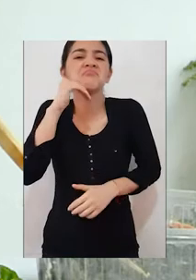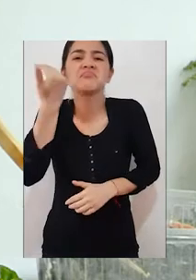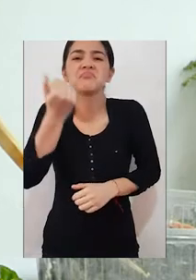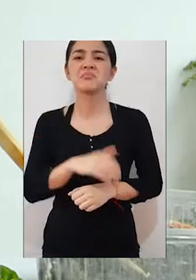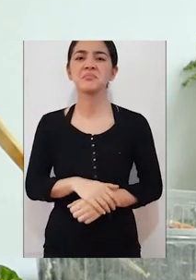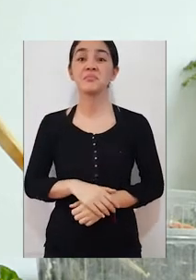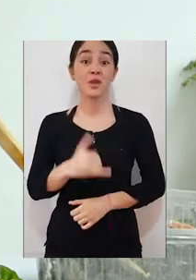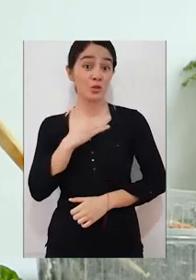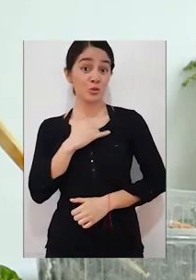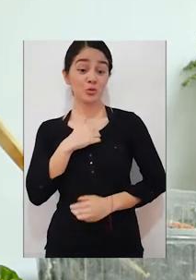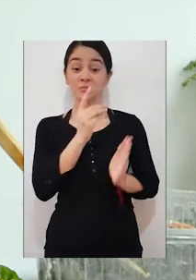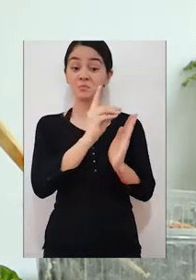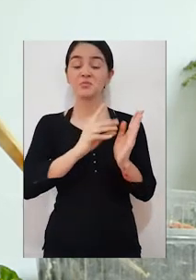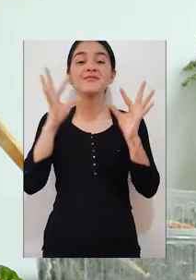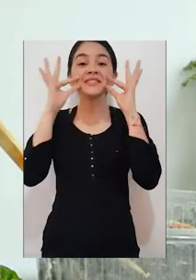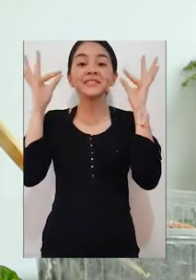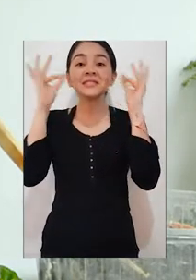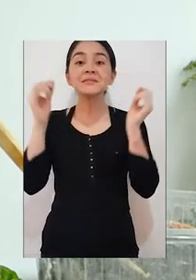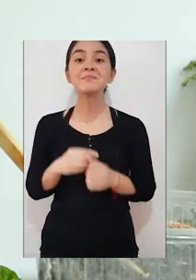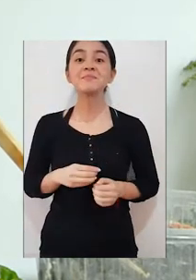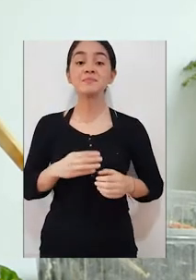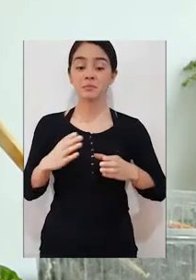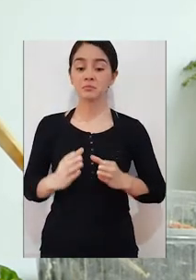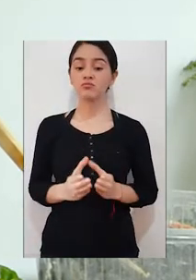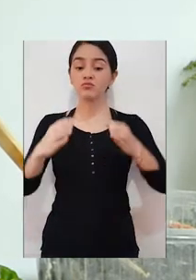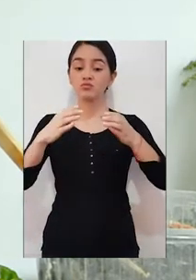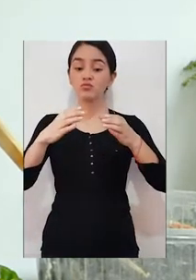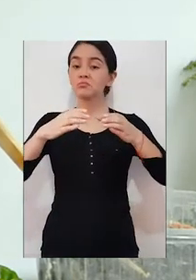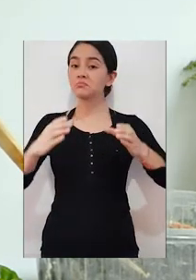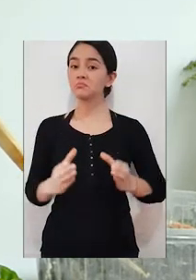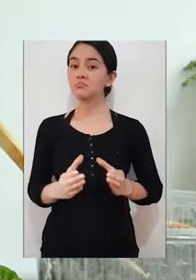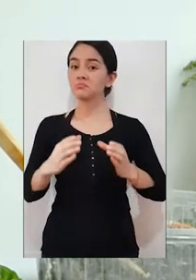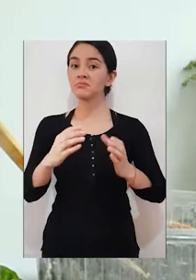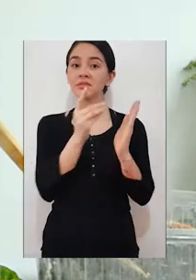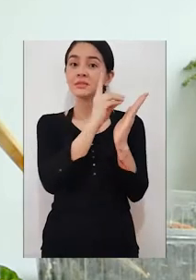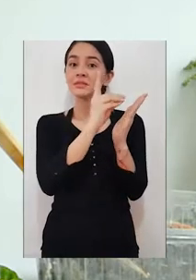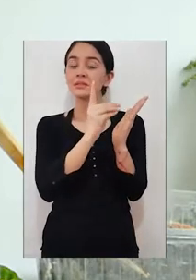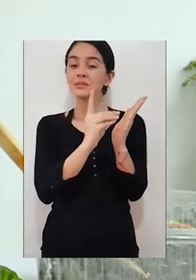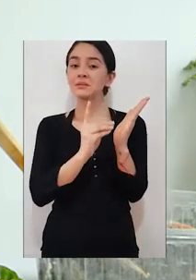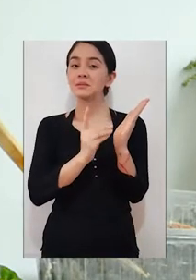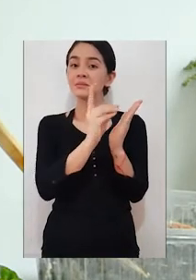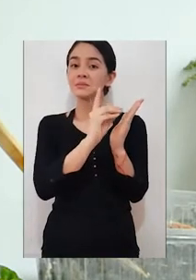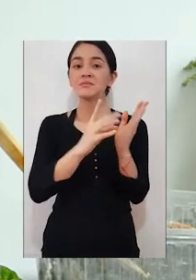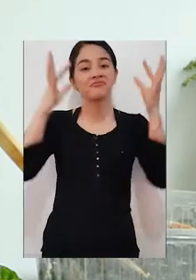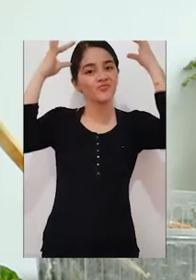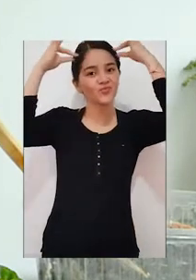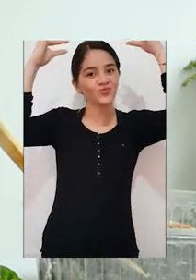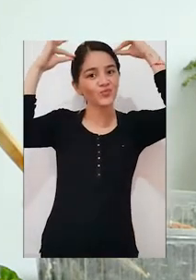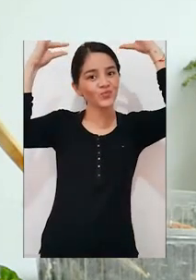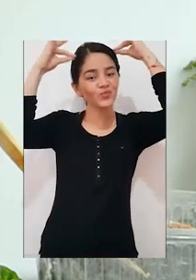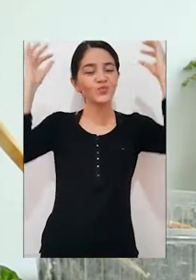En este caso, yo voy a dibujar un gato sobre la mitad de la botella. Ustedes pueden ver acá. Vamos a hacerle sus orejas,